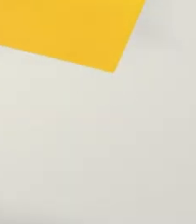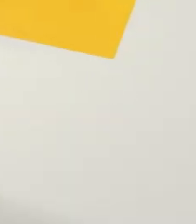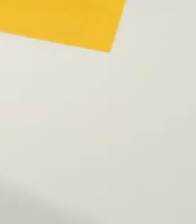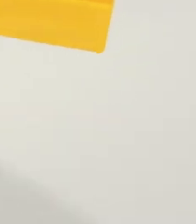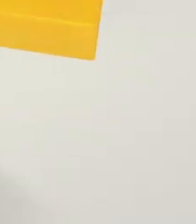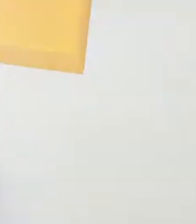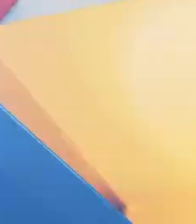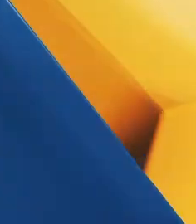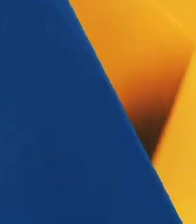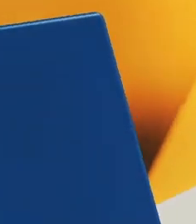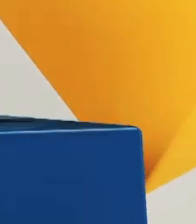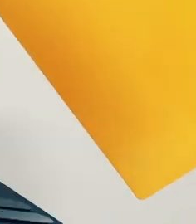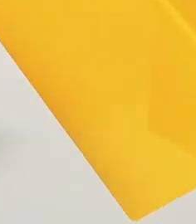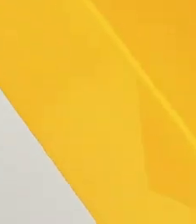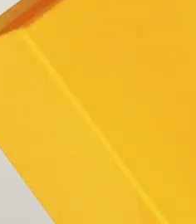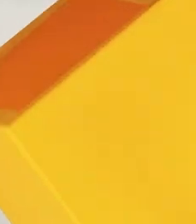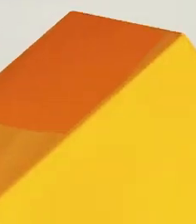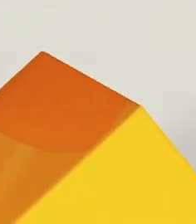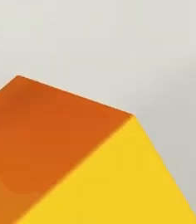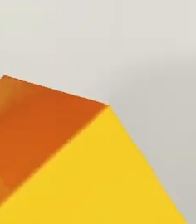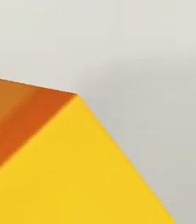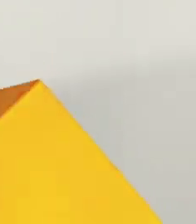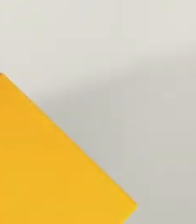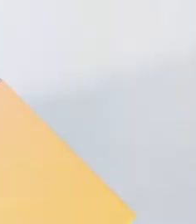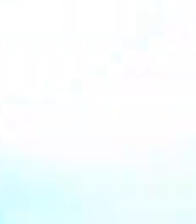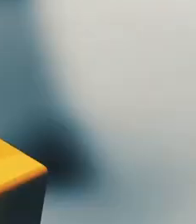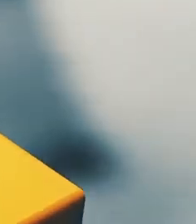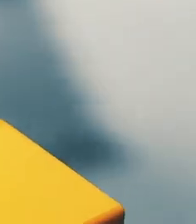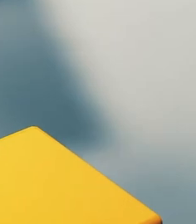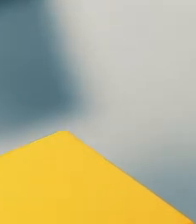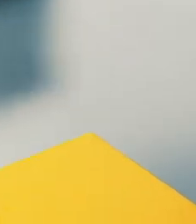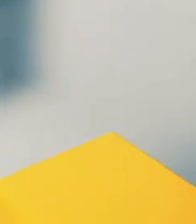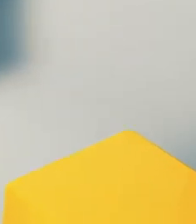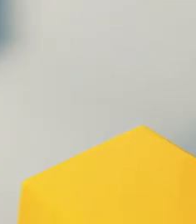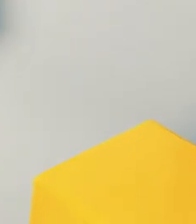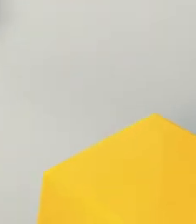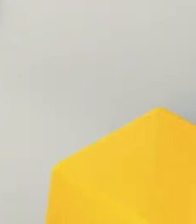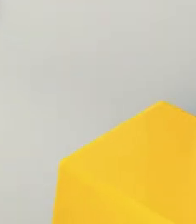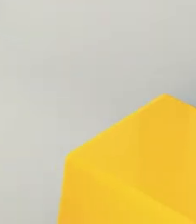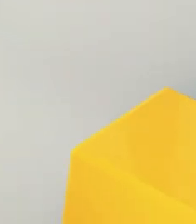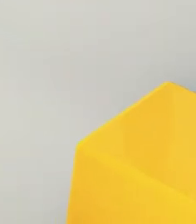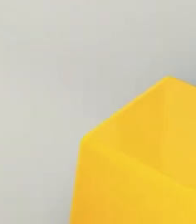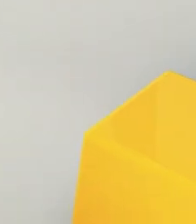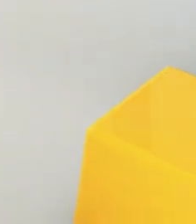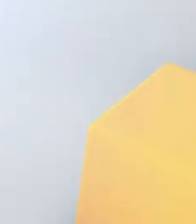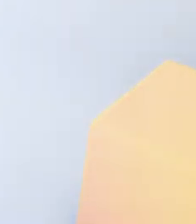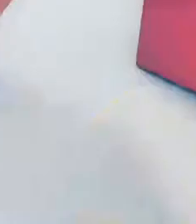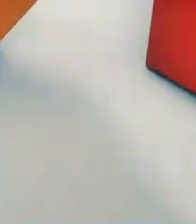o no